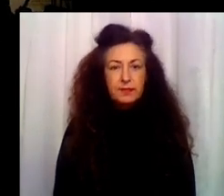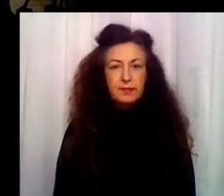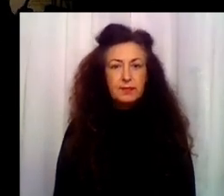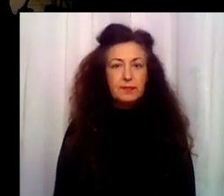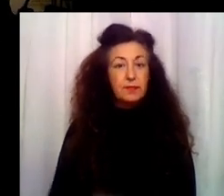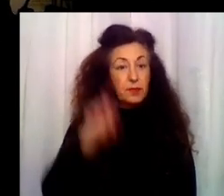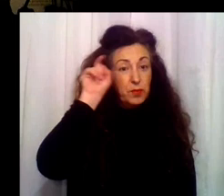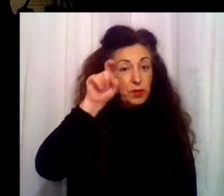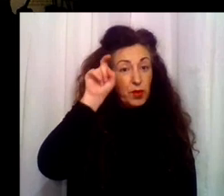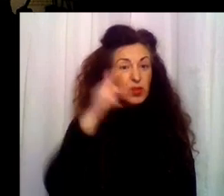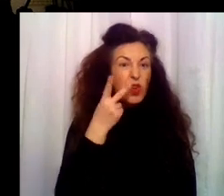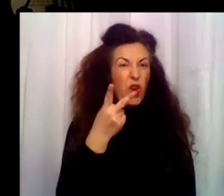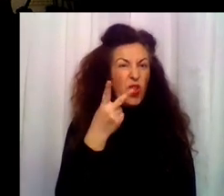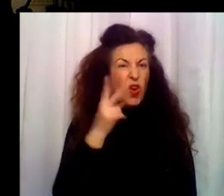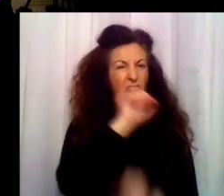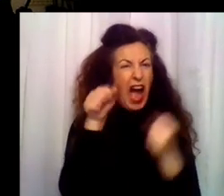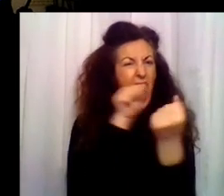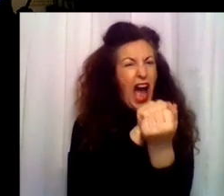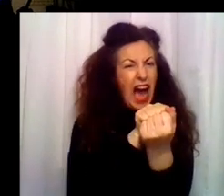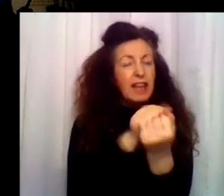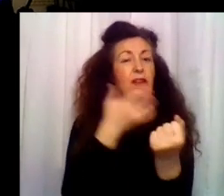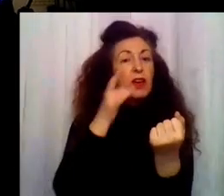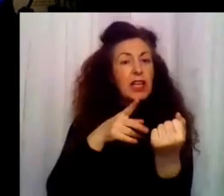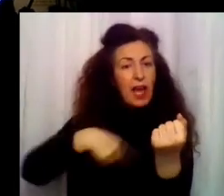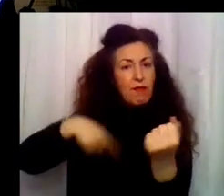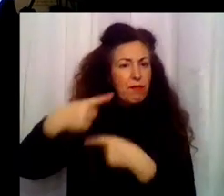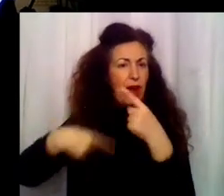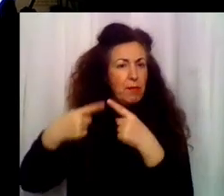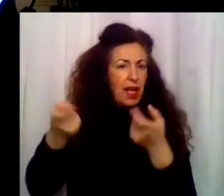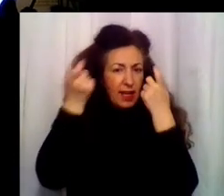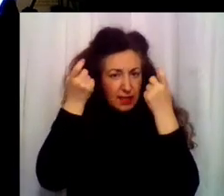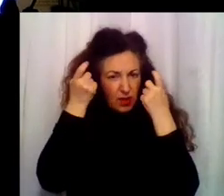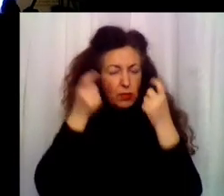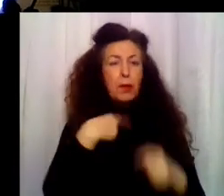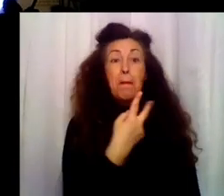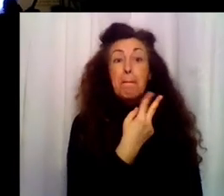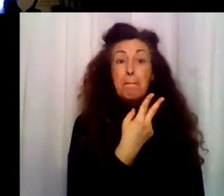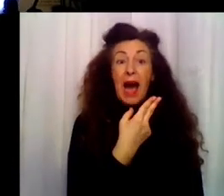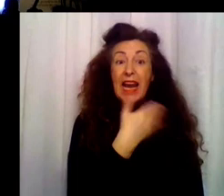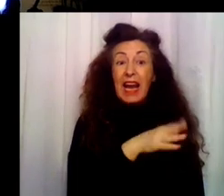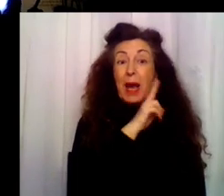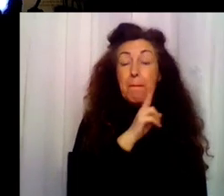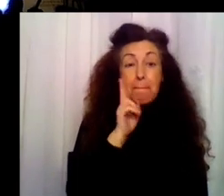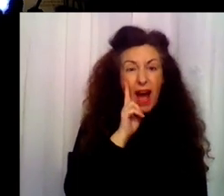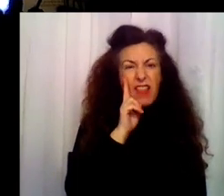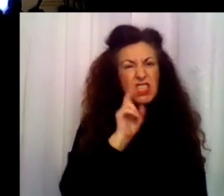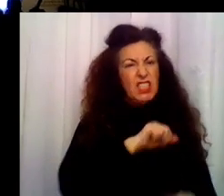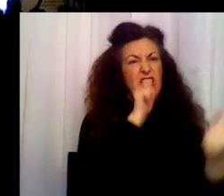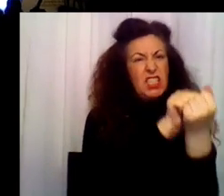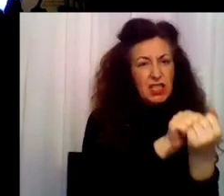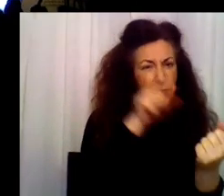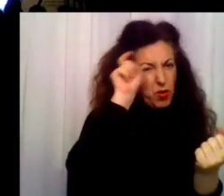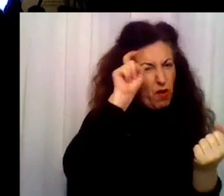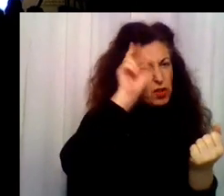Dos profesores han sido agredidos por familiares de alumnos. La pareja de la madre agredió al profesor dando un empujón haciéndolo caer al suelo. A mí me lo